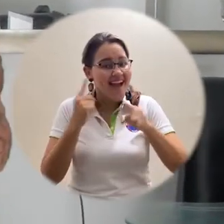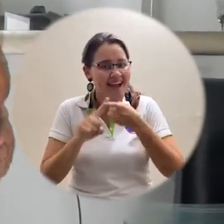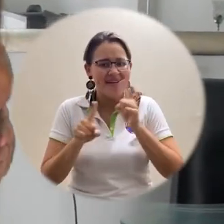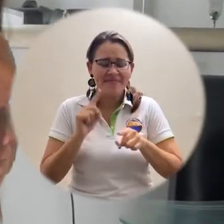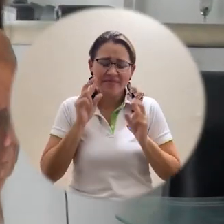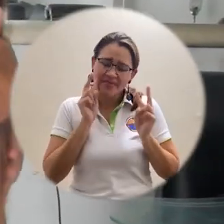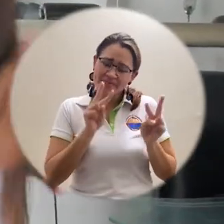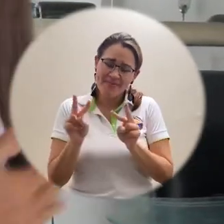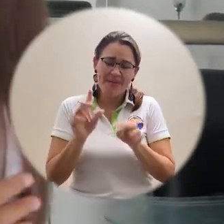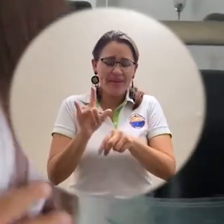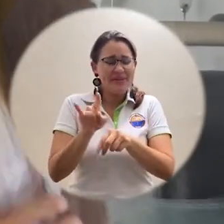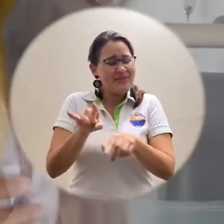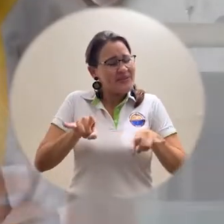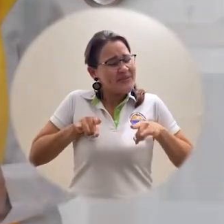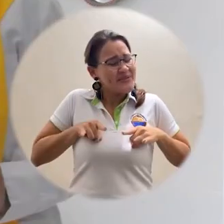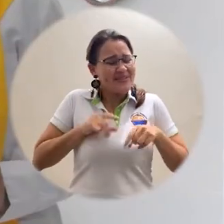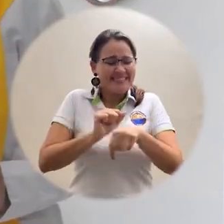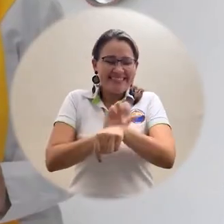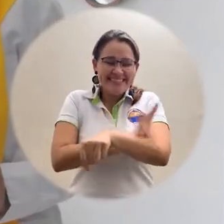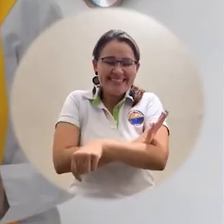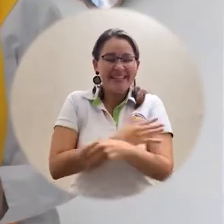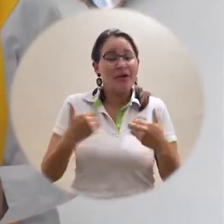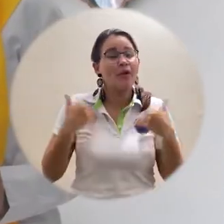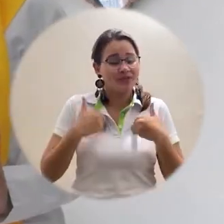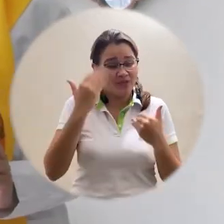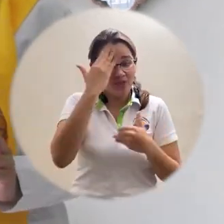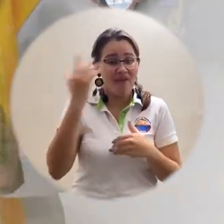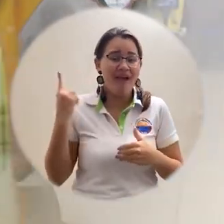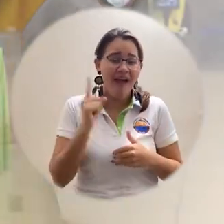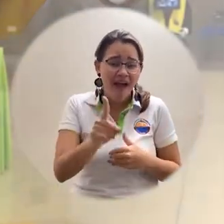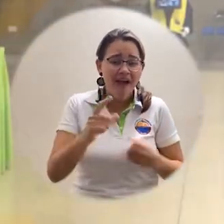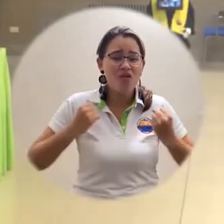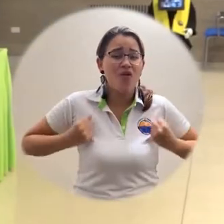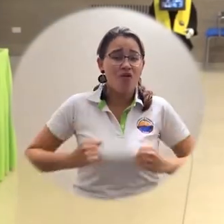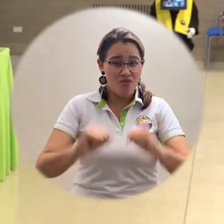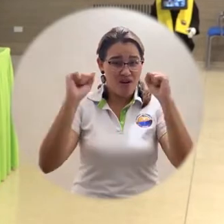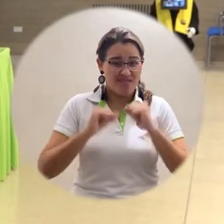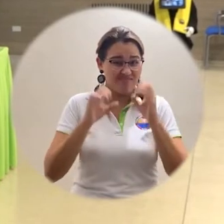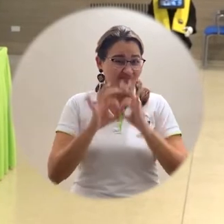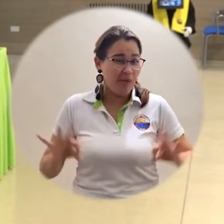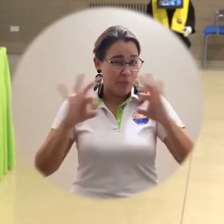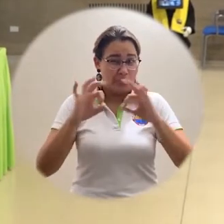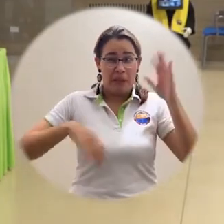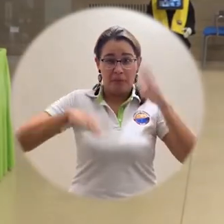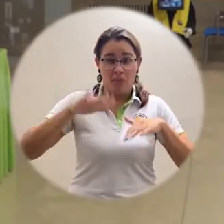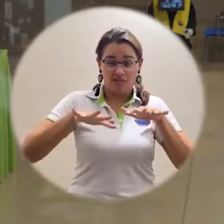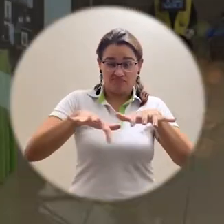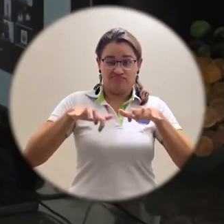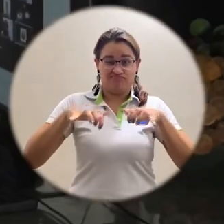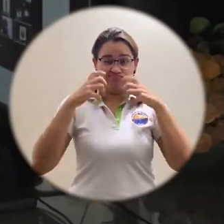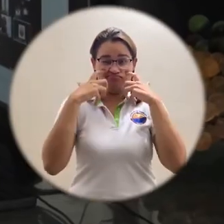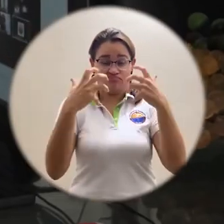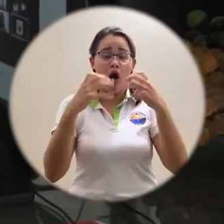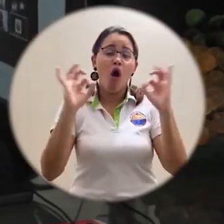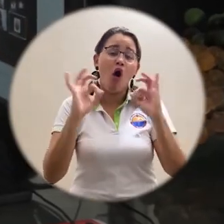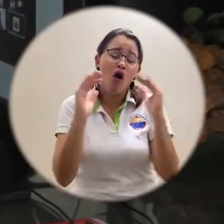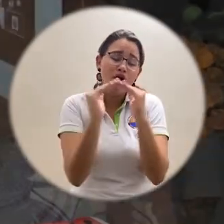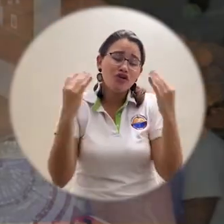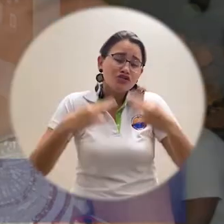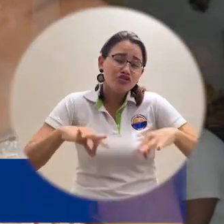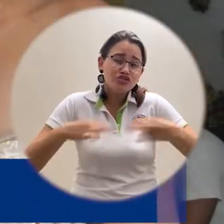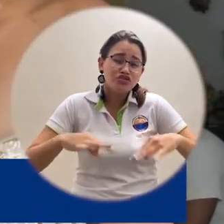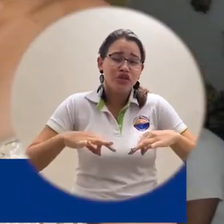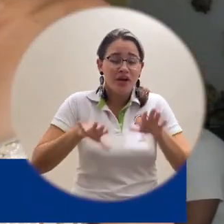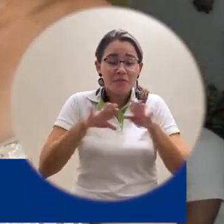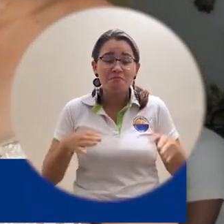allegados, pues la satisfacción del deber cumplido después de años de dedicación no diferencia entre un auditorio o el comedor de la casa.